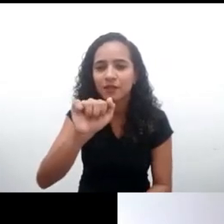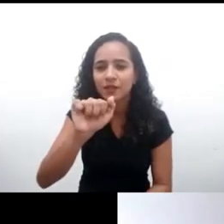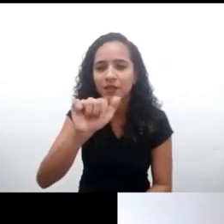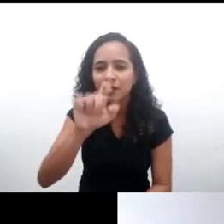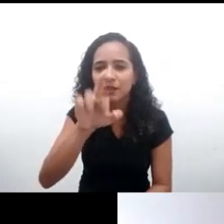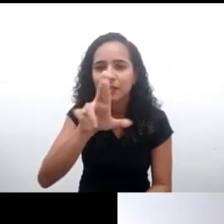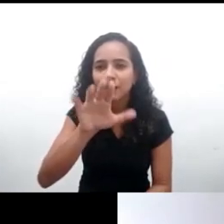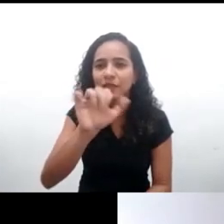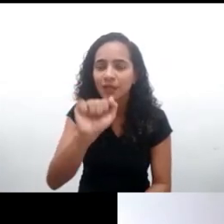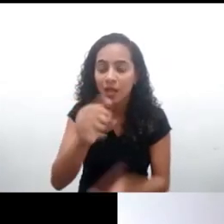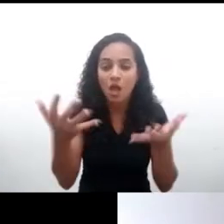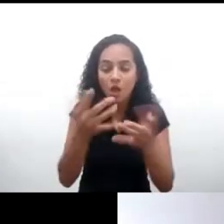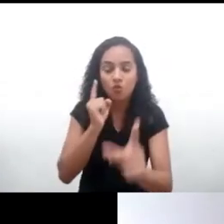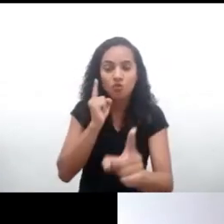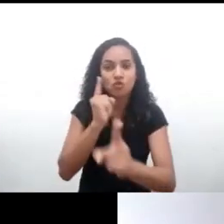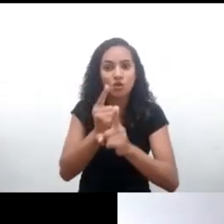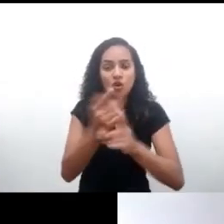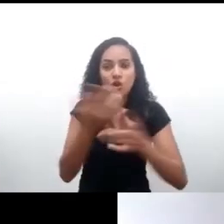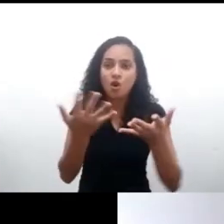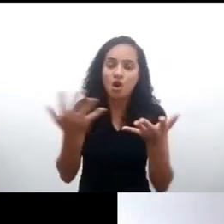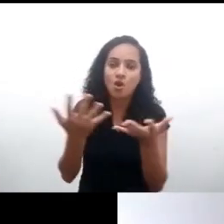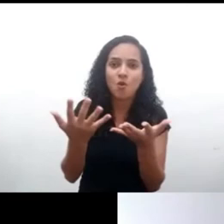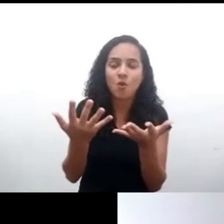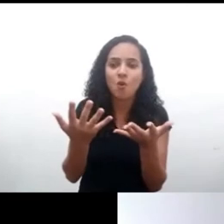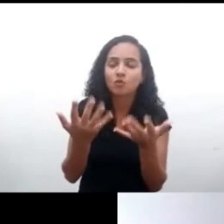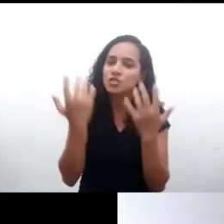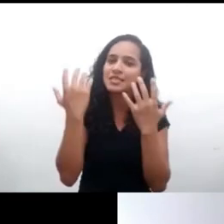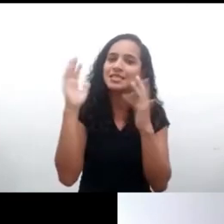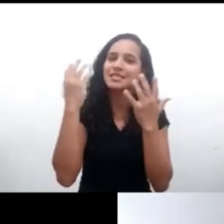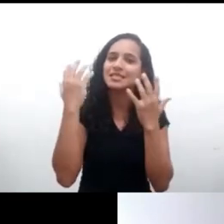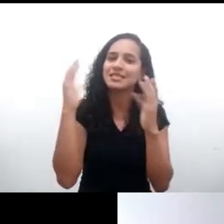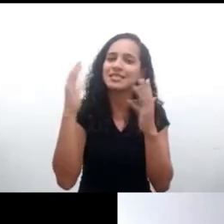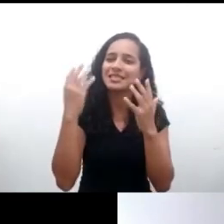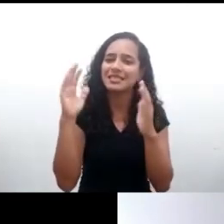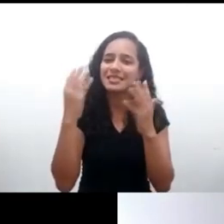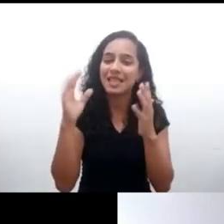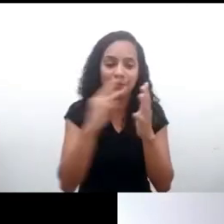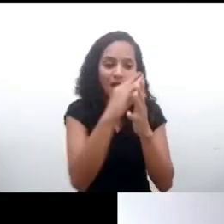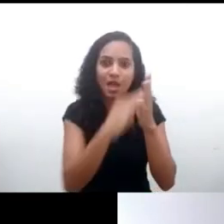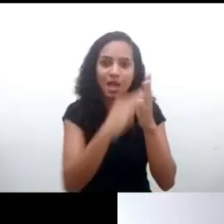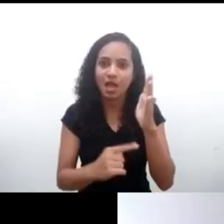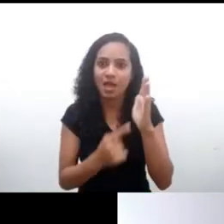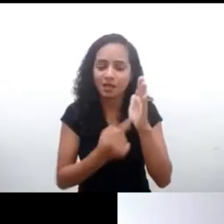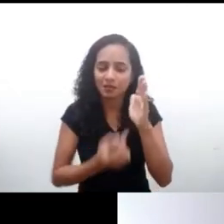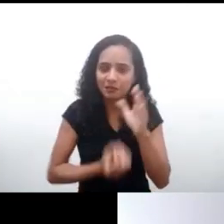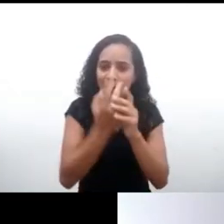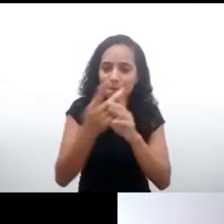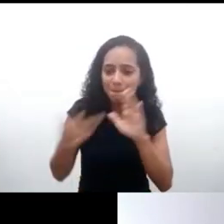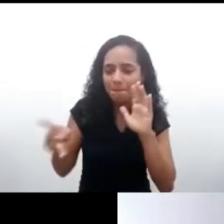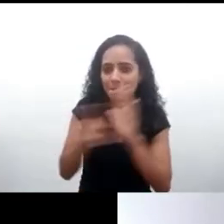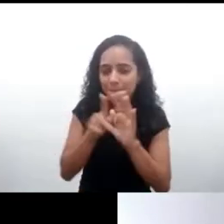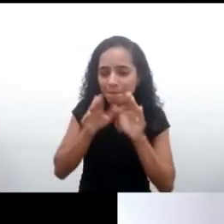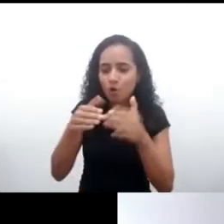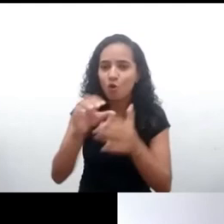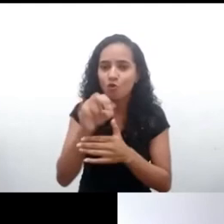gusto tenerlos aquí en este debate de este documento y este encuentro es para celebrar la adopción de este documento por parte